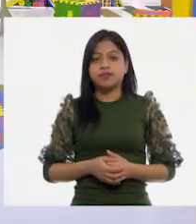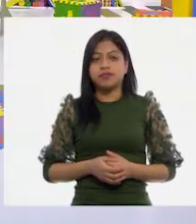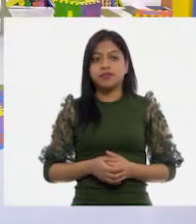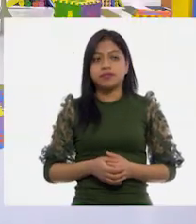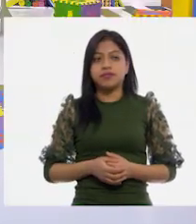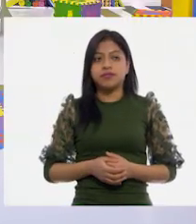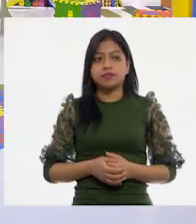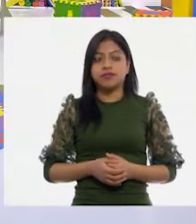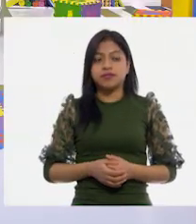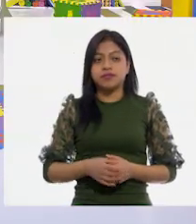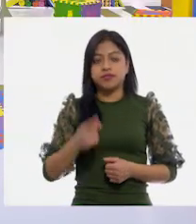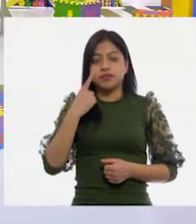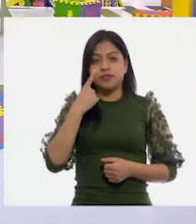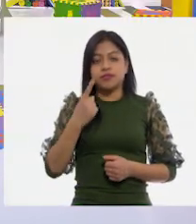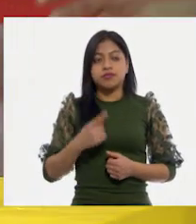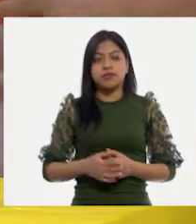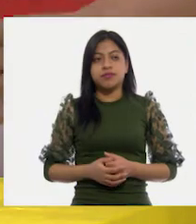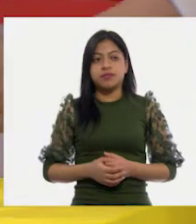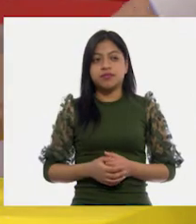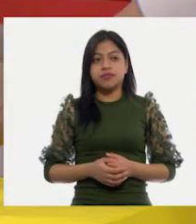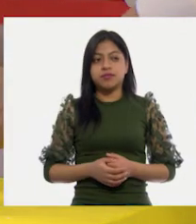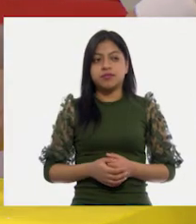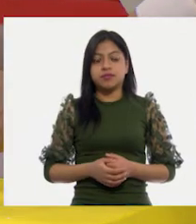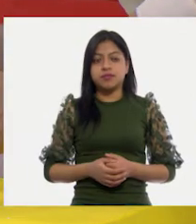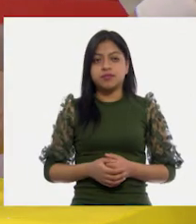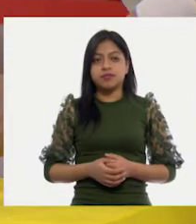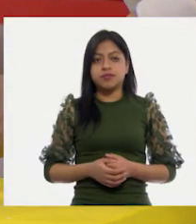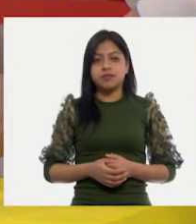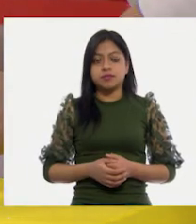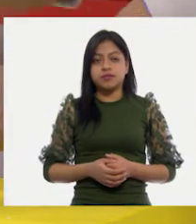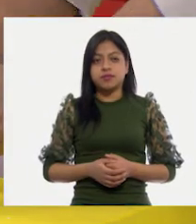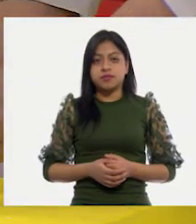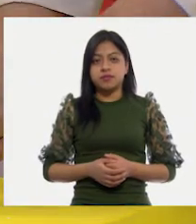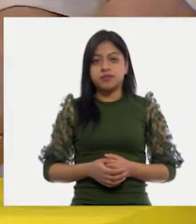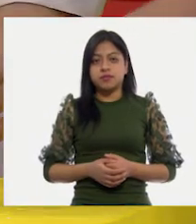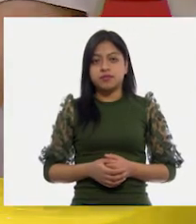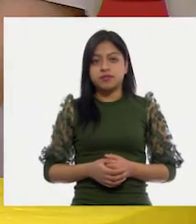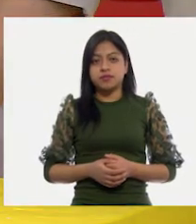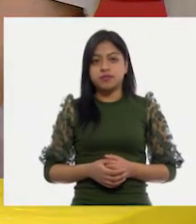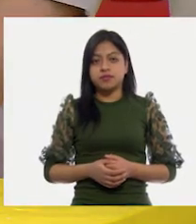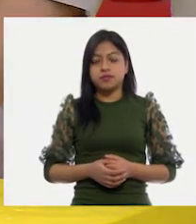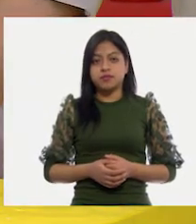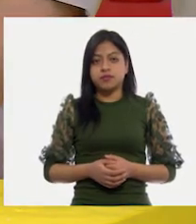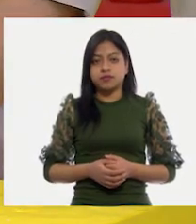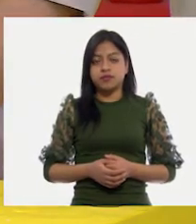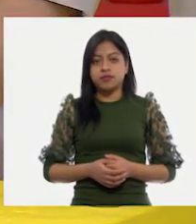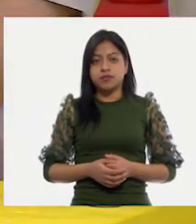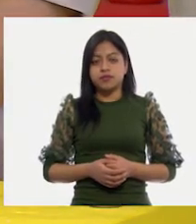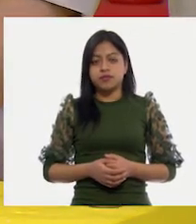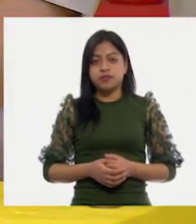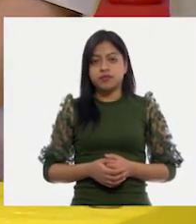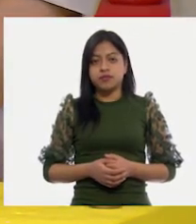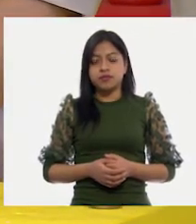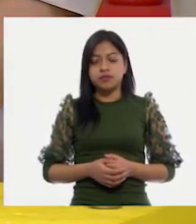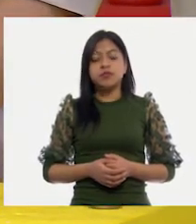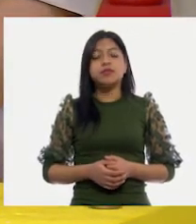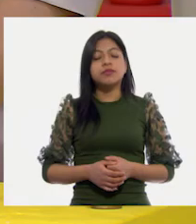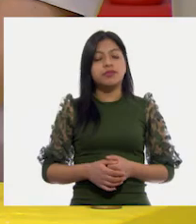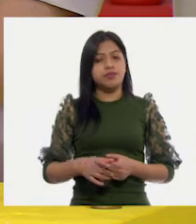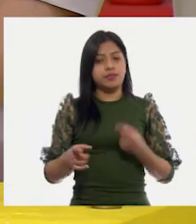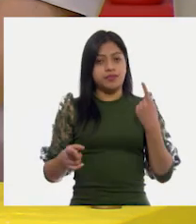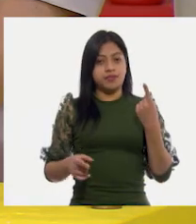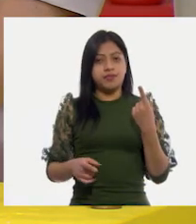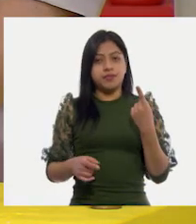El primero. El primero. Toma. A ver. Ahí voy. Y dice